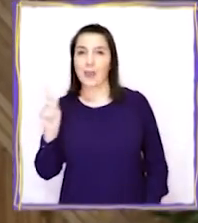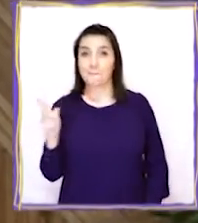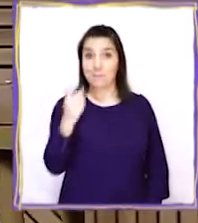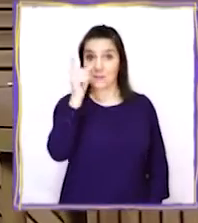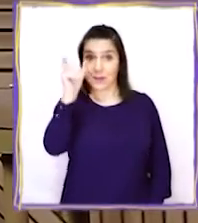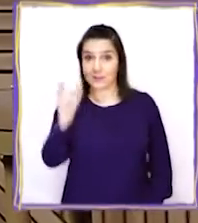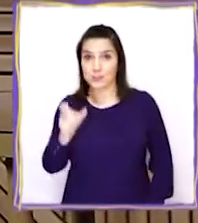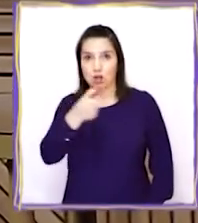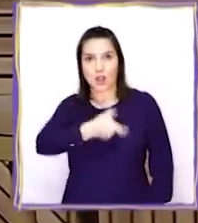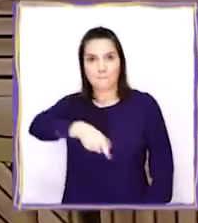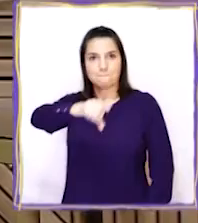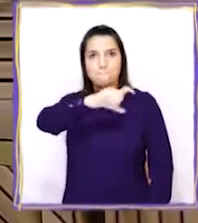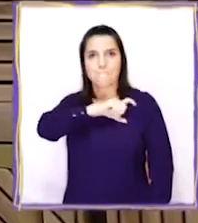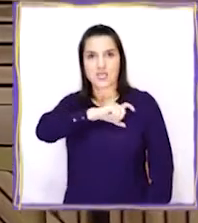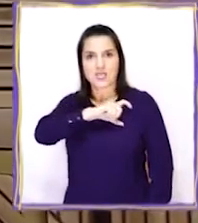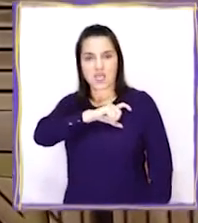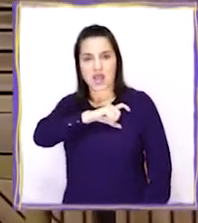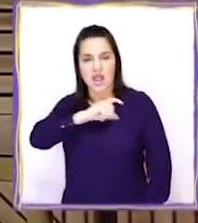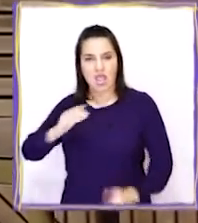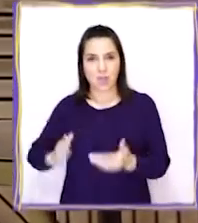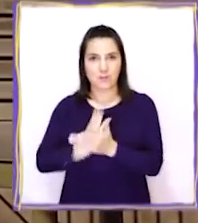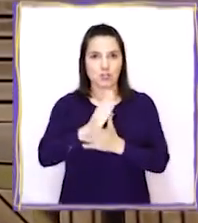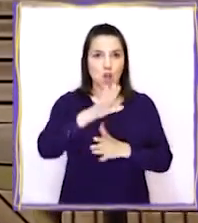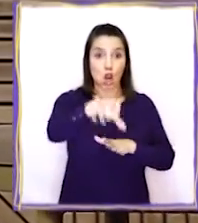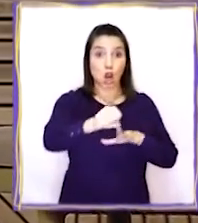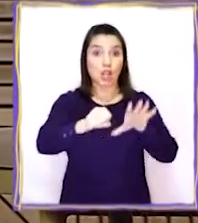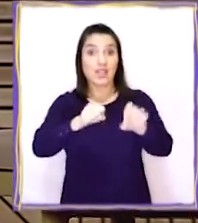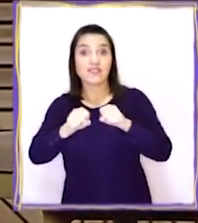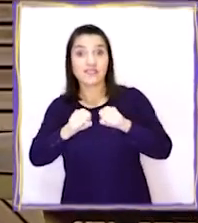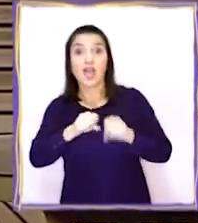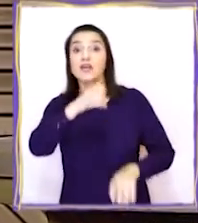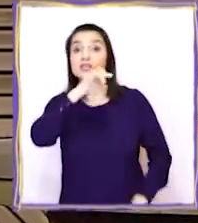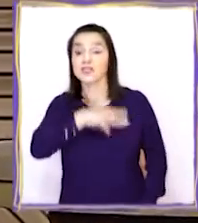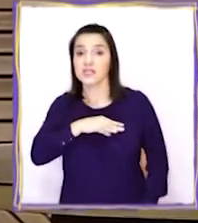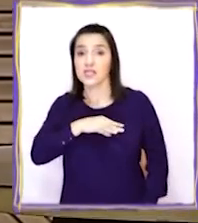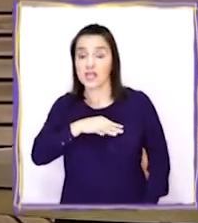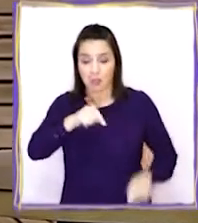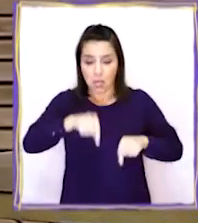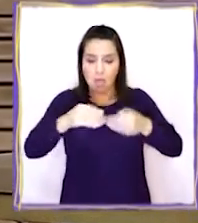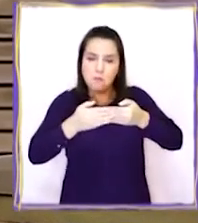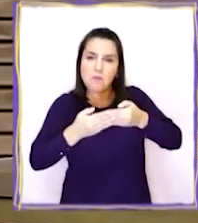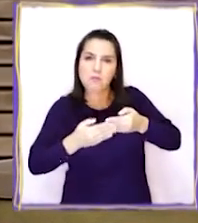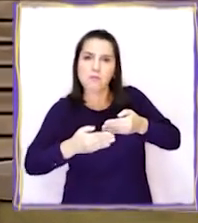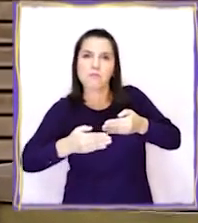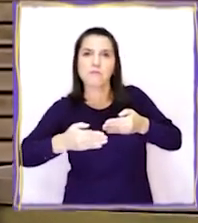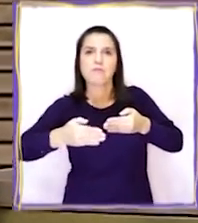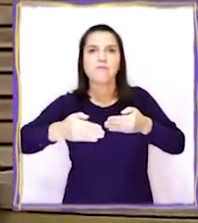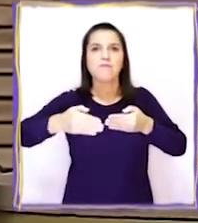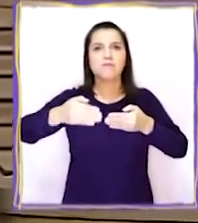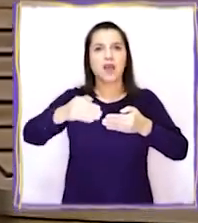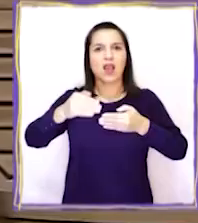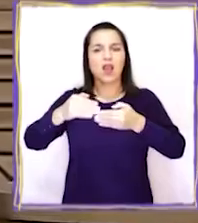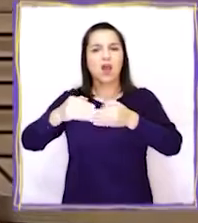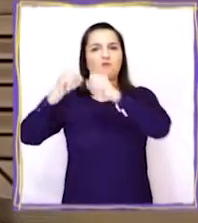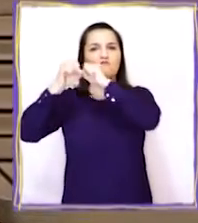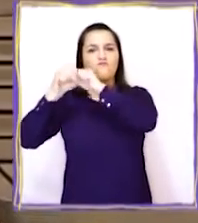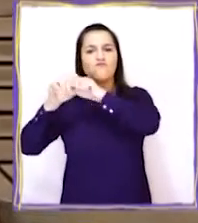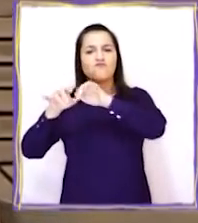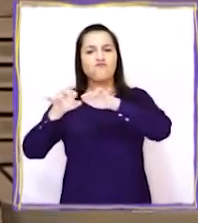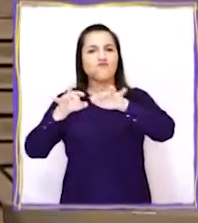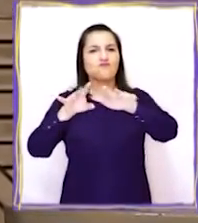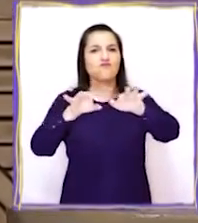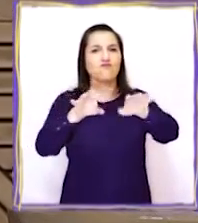español en comenzar con la conquista de Chile. Y desde ahí en adelante, se comenzó a transmitir